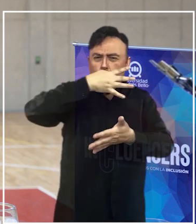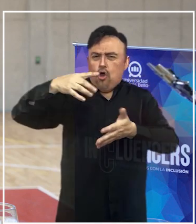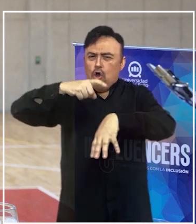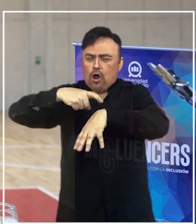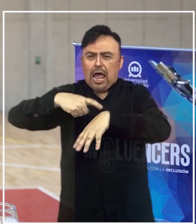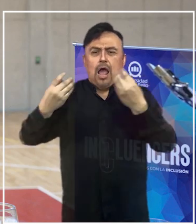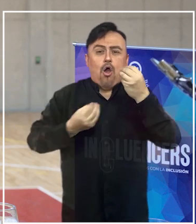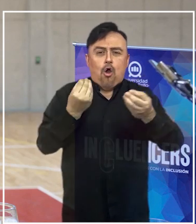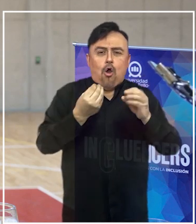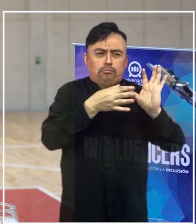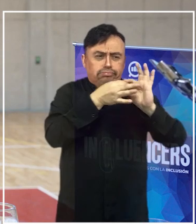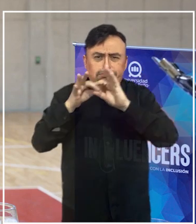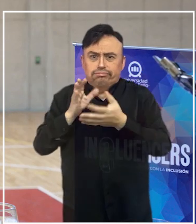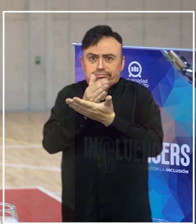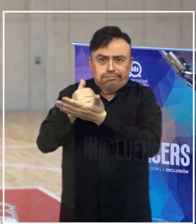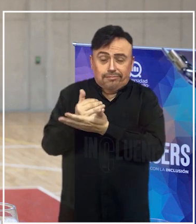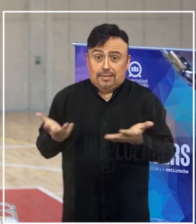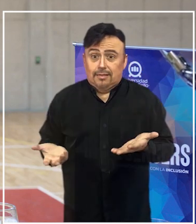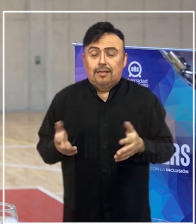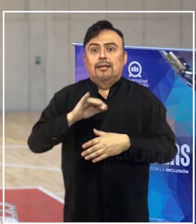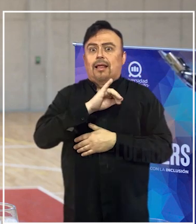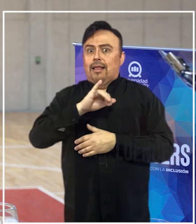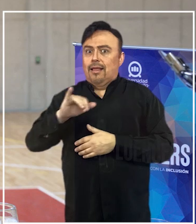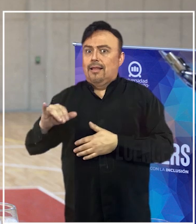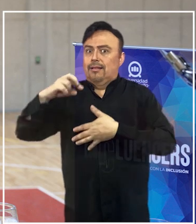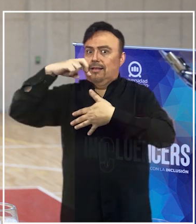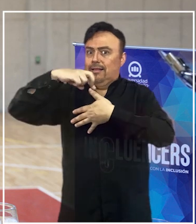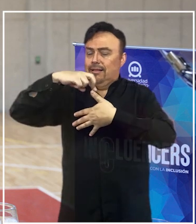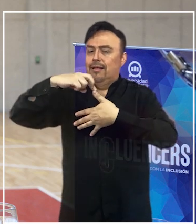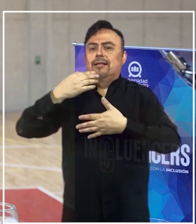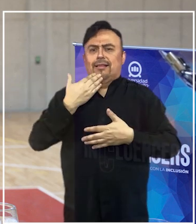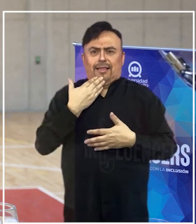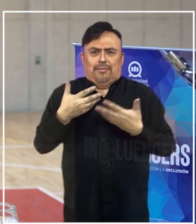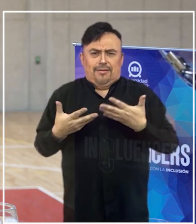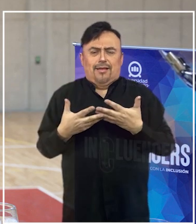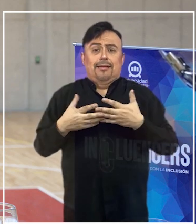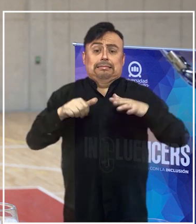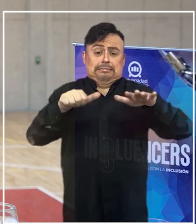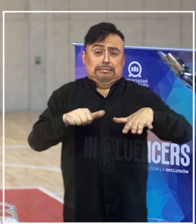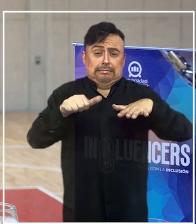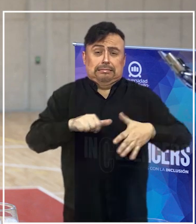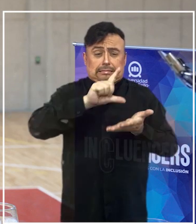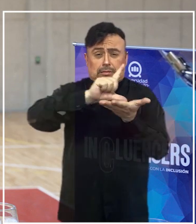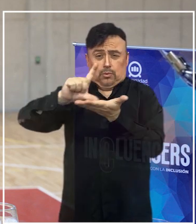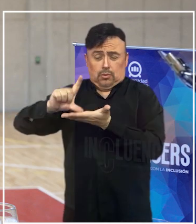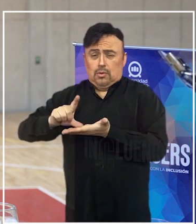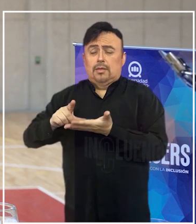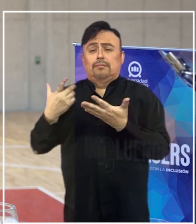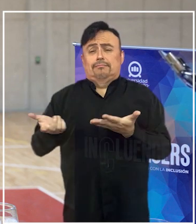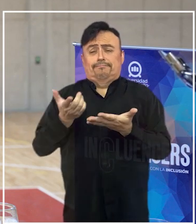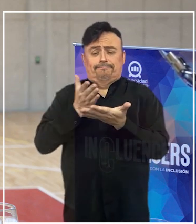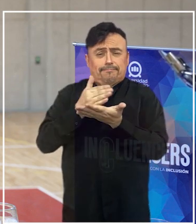¿cómo se articula? Y después, los parapanamericanos que también tenían 16 sedes y que también tenían